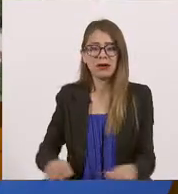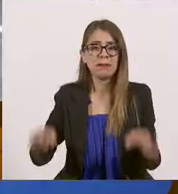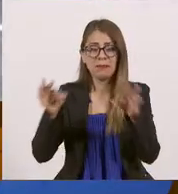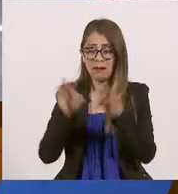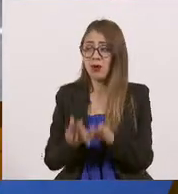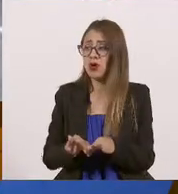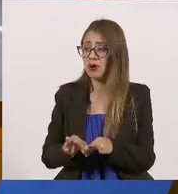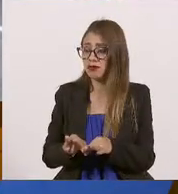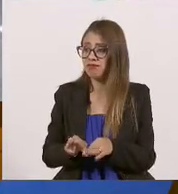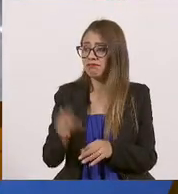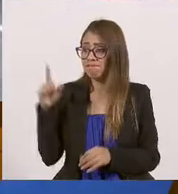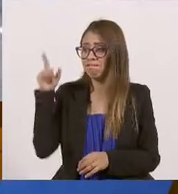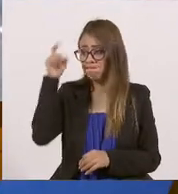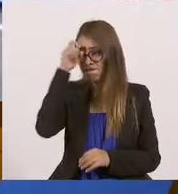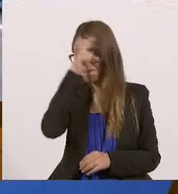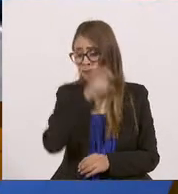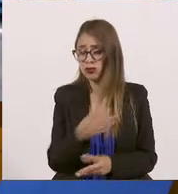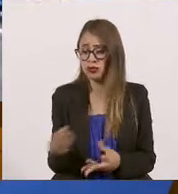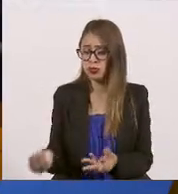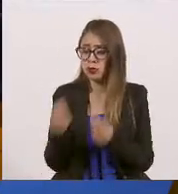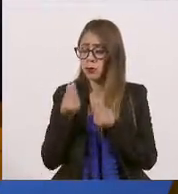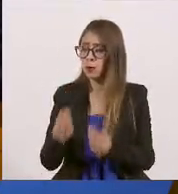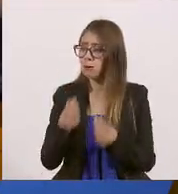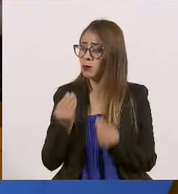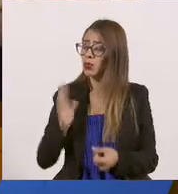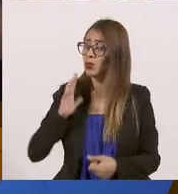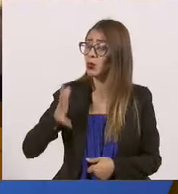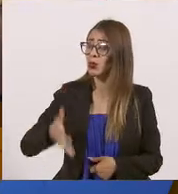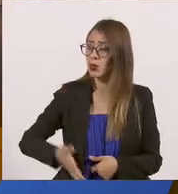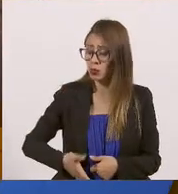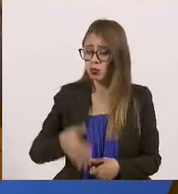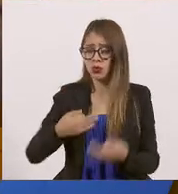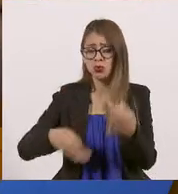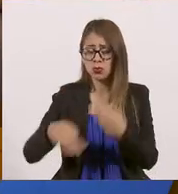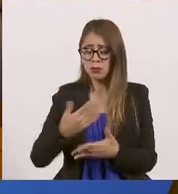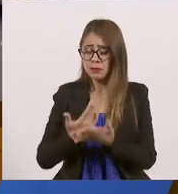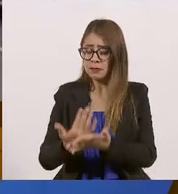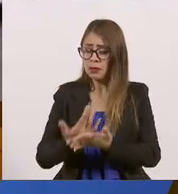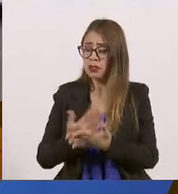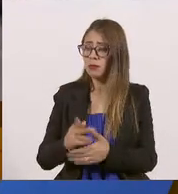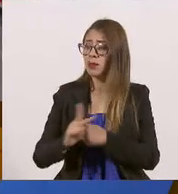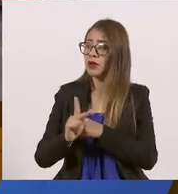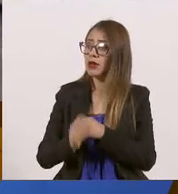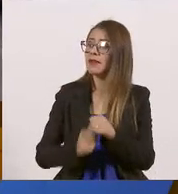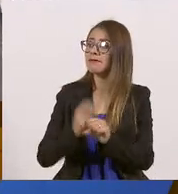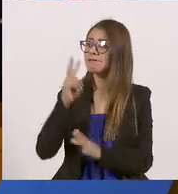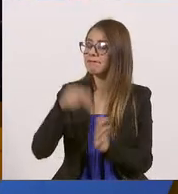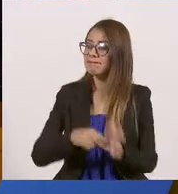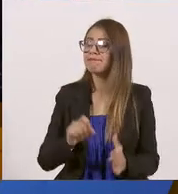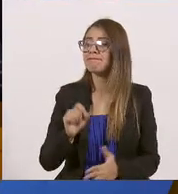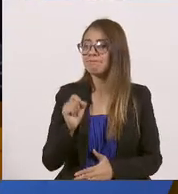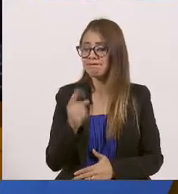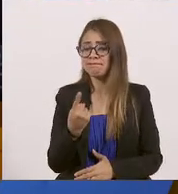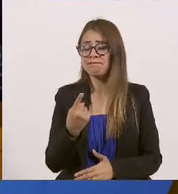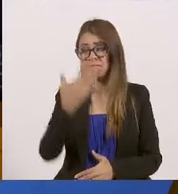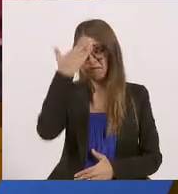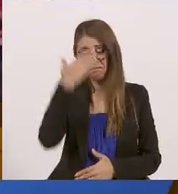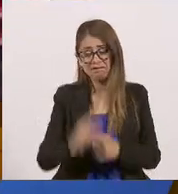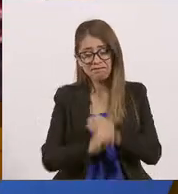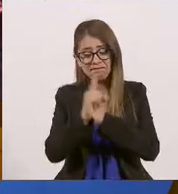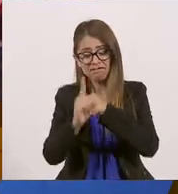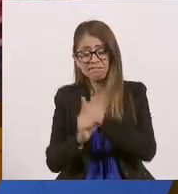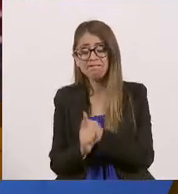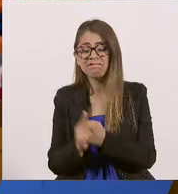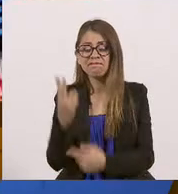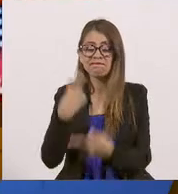también un reto que nos llena de mucho orgullo, de mucha esperanza para el 2021, que a pesar de también los obstáculos que pudieran llegar